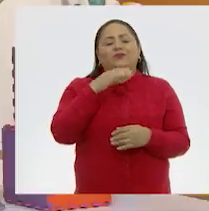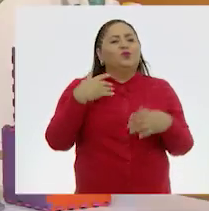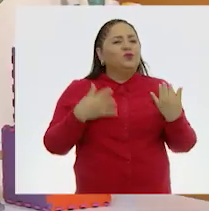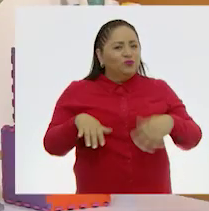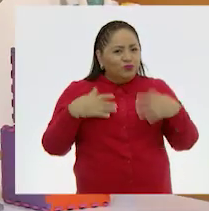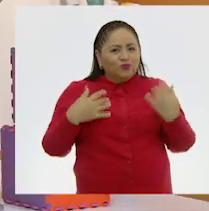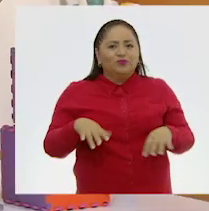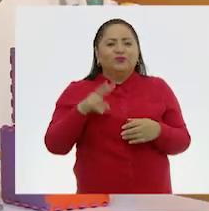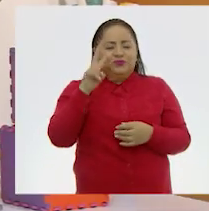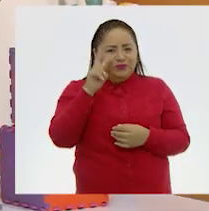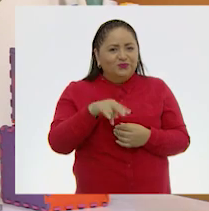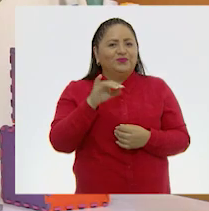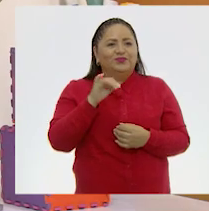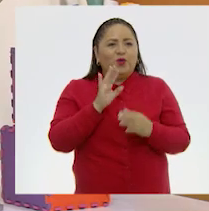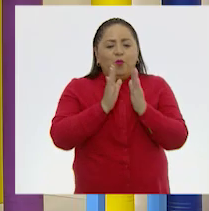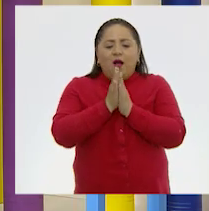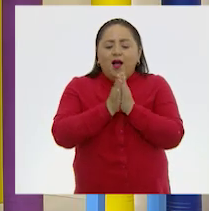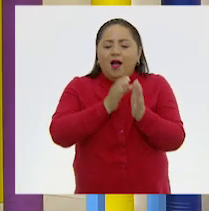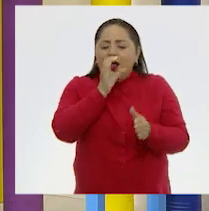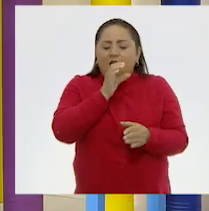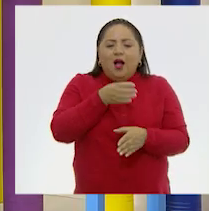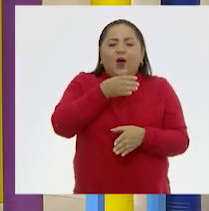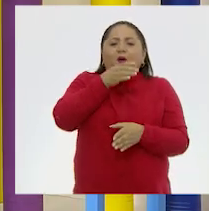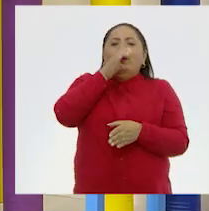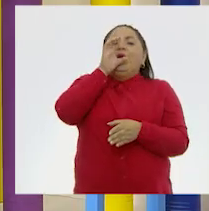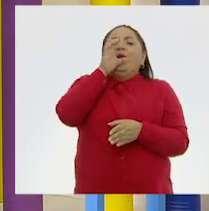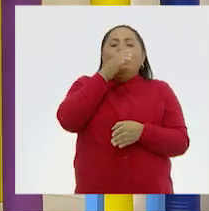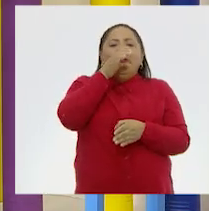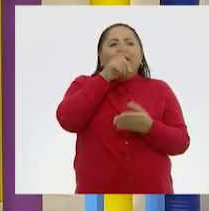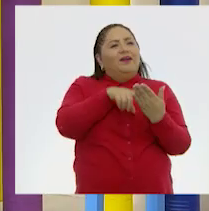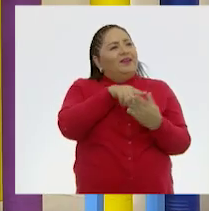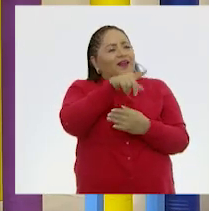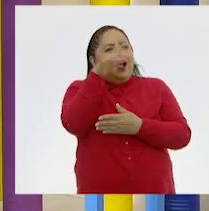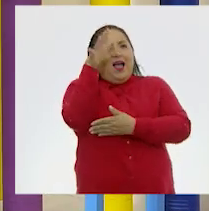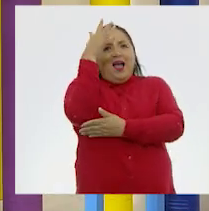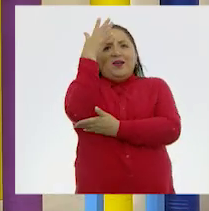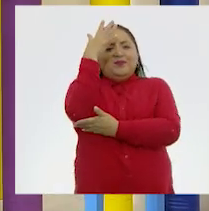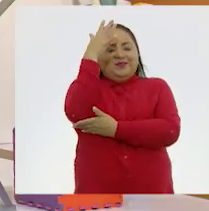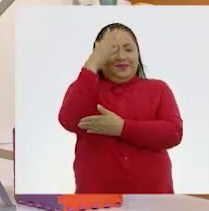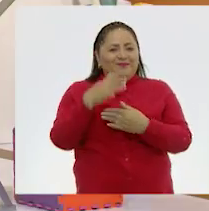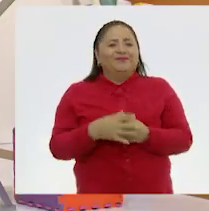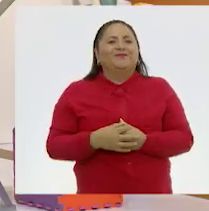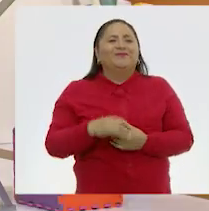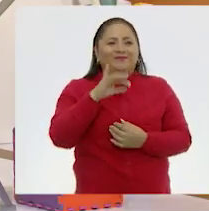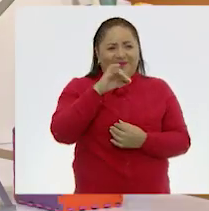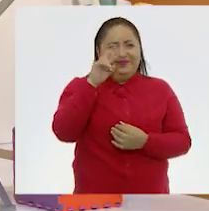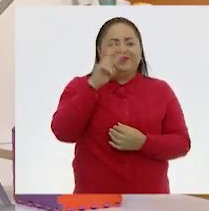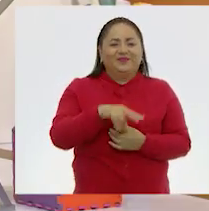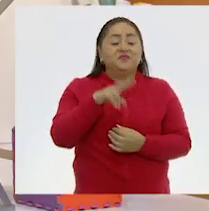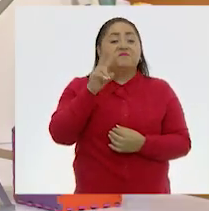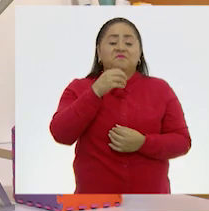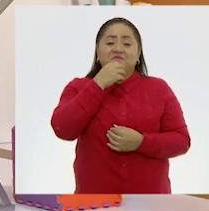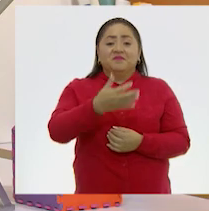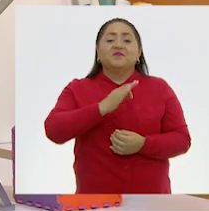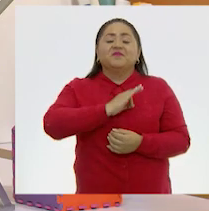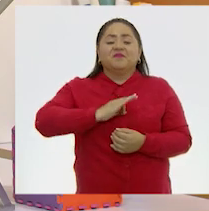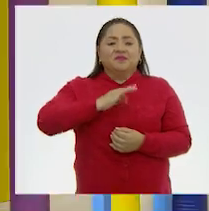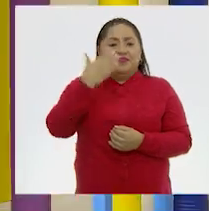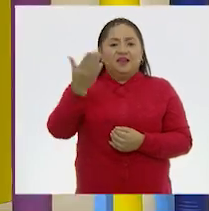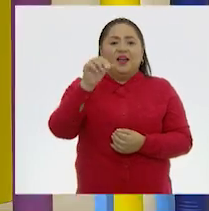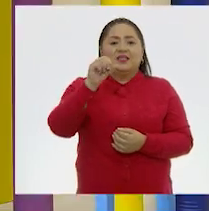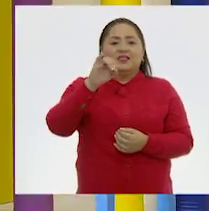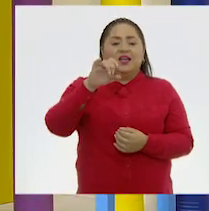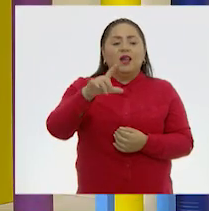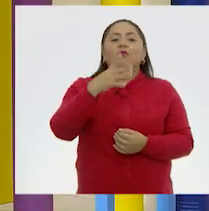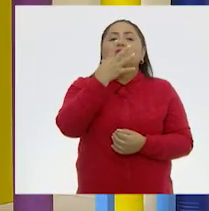confortable. calientito, un chocolatito caliente. Nos podemos tomar al lado de este arbolito en Navidad. Sí, sí. ¡Qué padre! Felicidades Aciel, muy